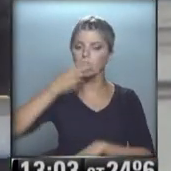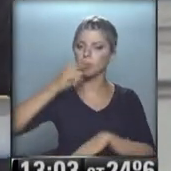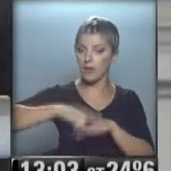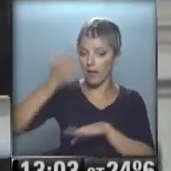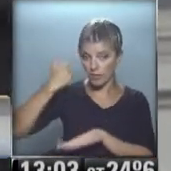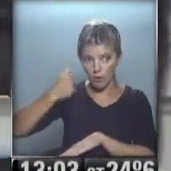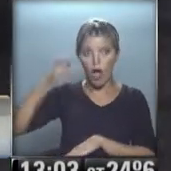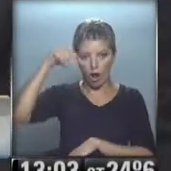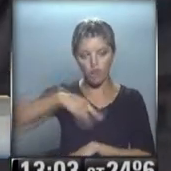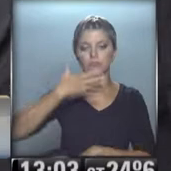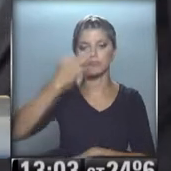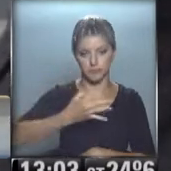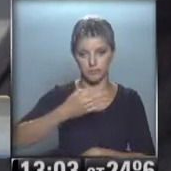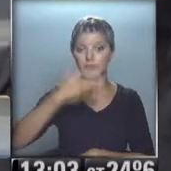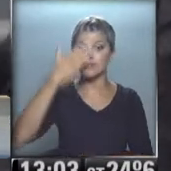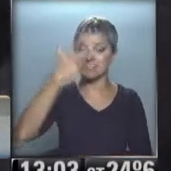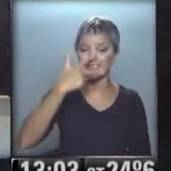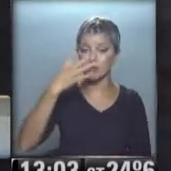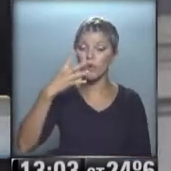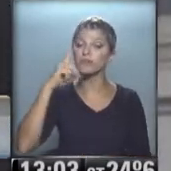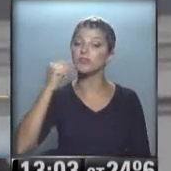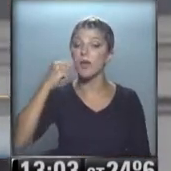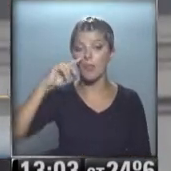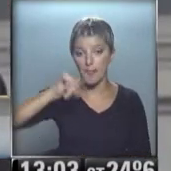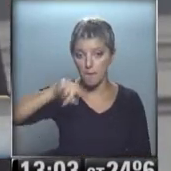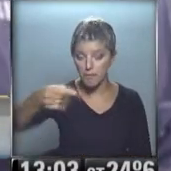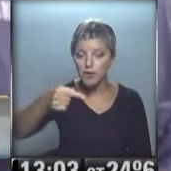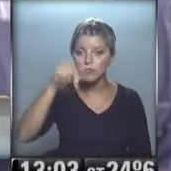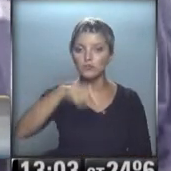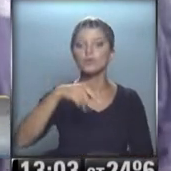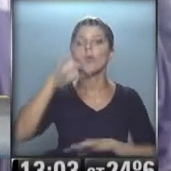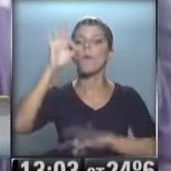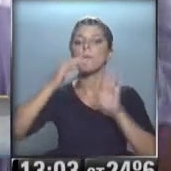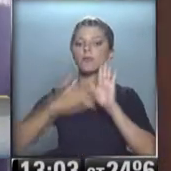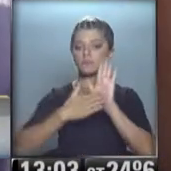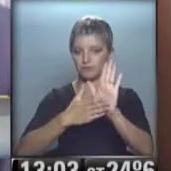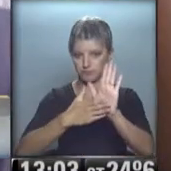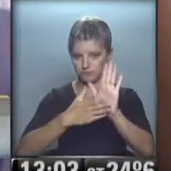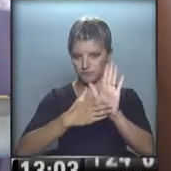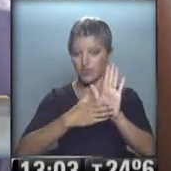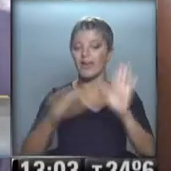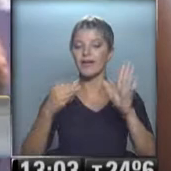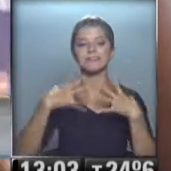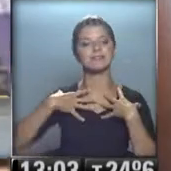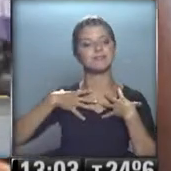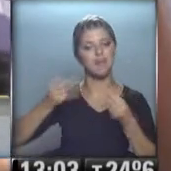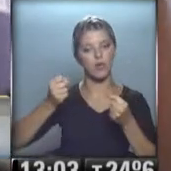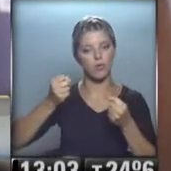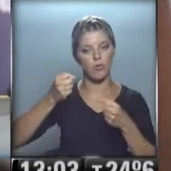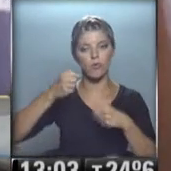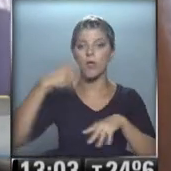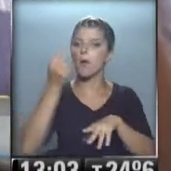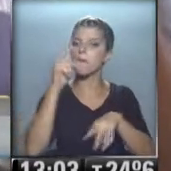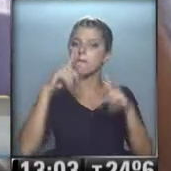Solo 34 días después, presentó el primer gran programa social de su gobierno. La salud no tiene